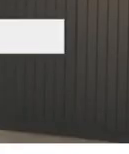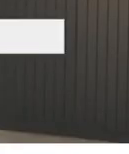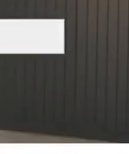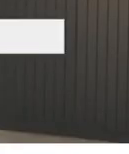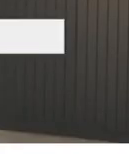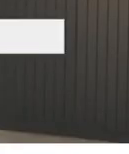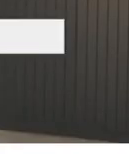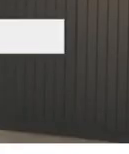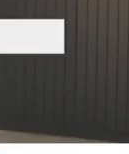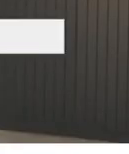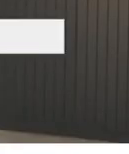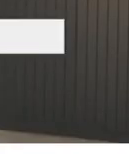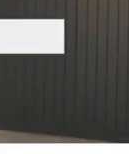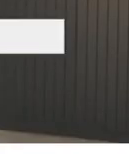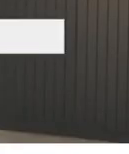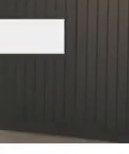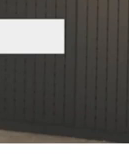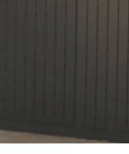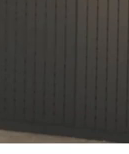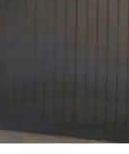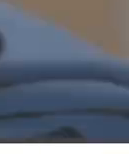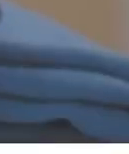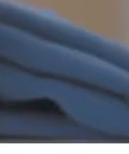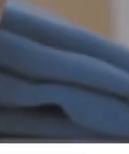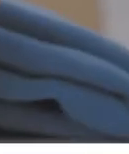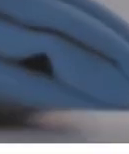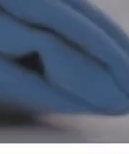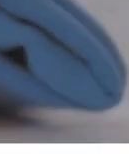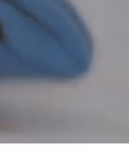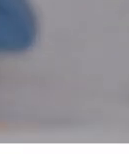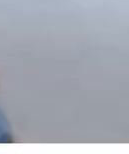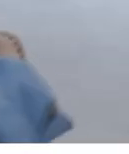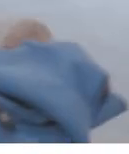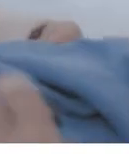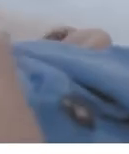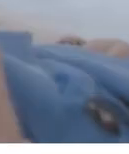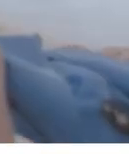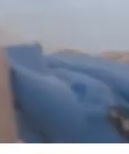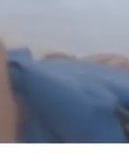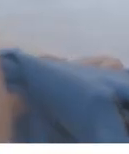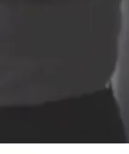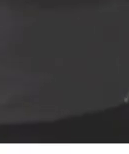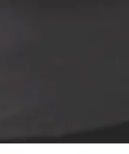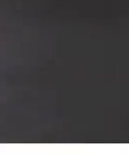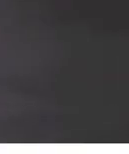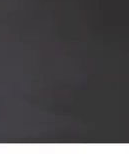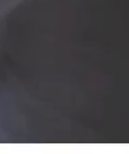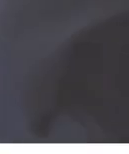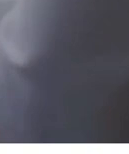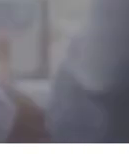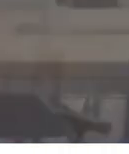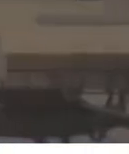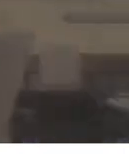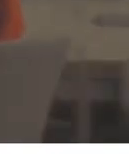no es por un bien legítimo y de interés, ¿no? Si tuviera que decir dos ejes fundamentales en el que se